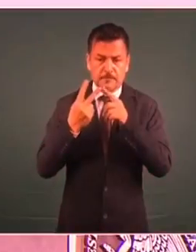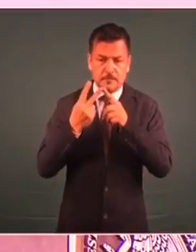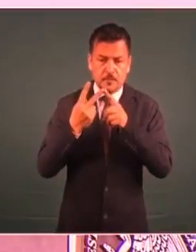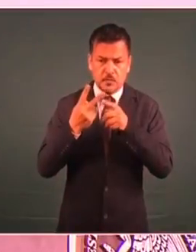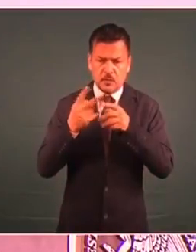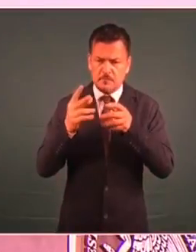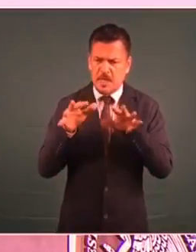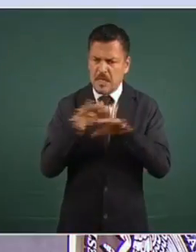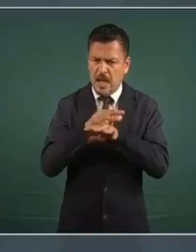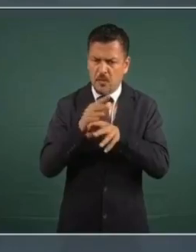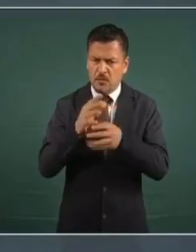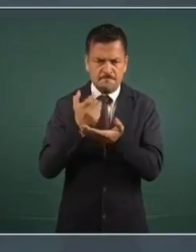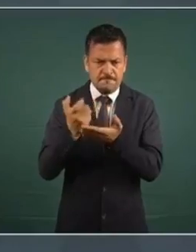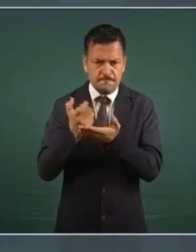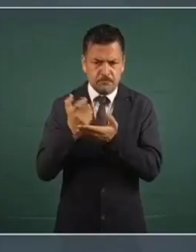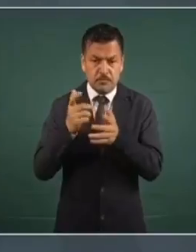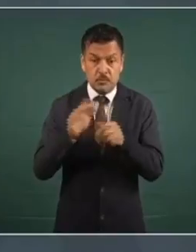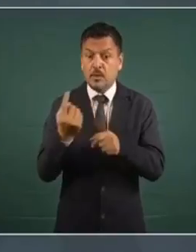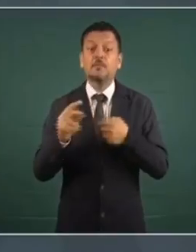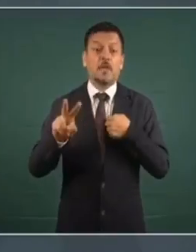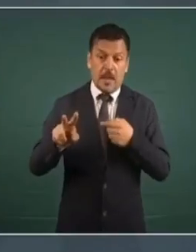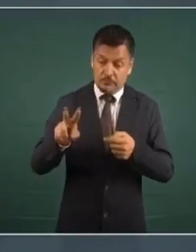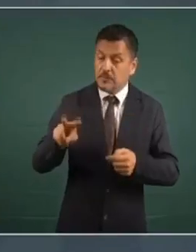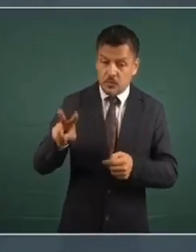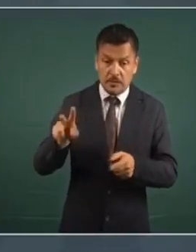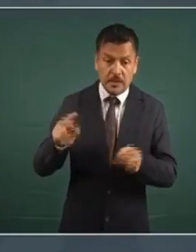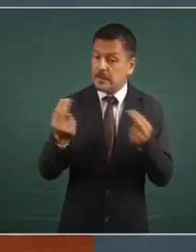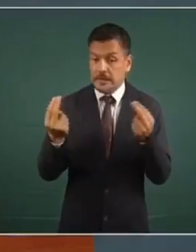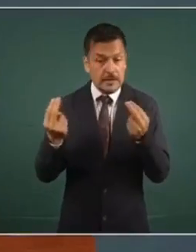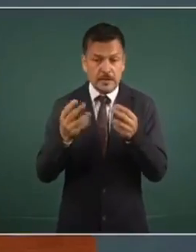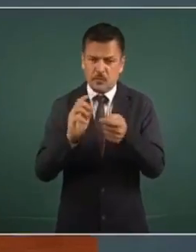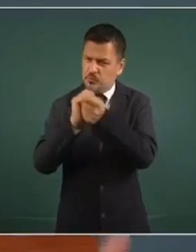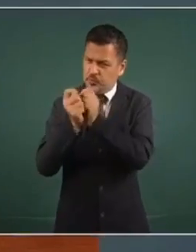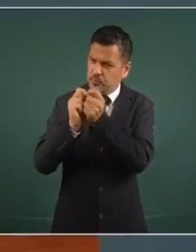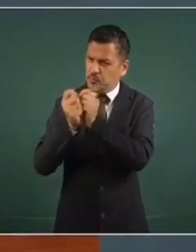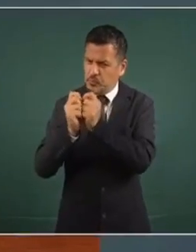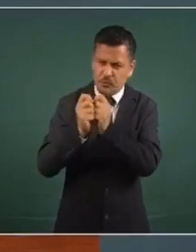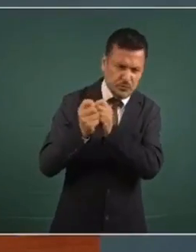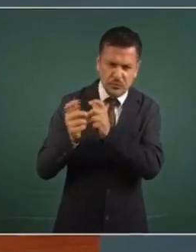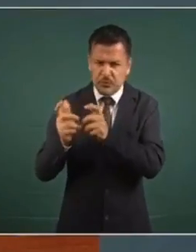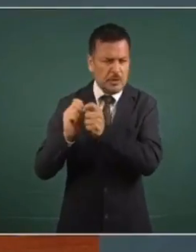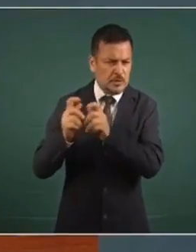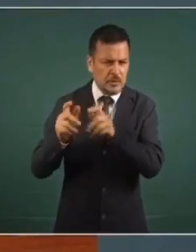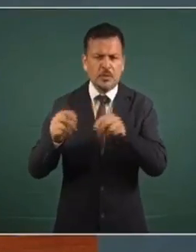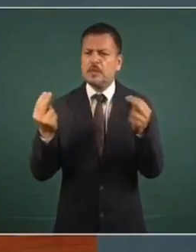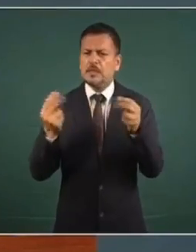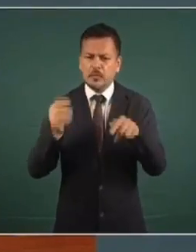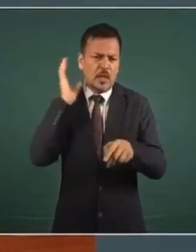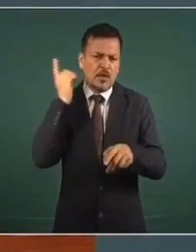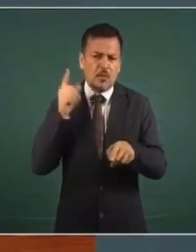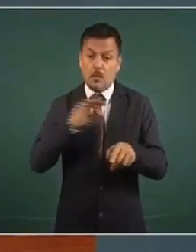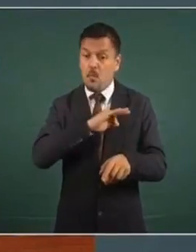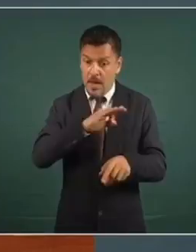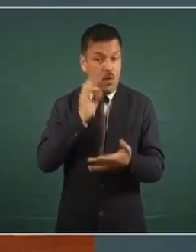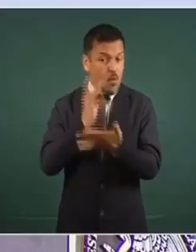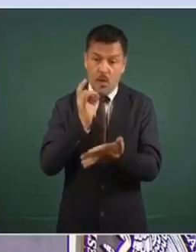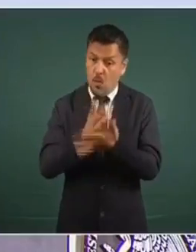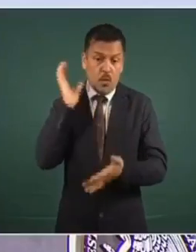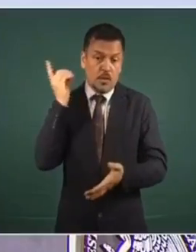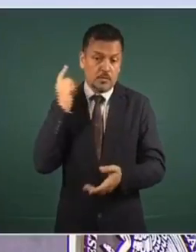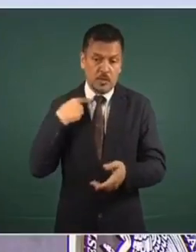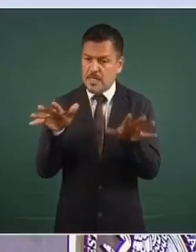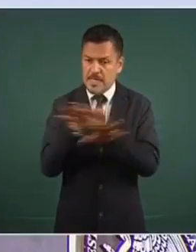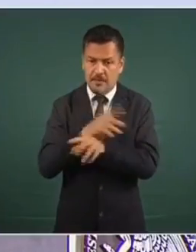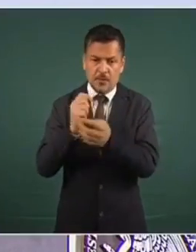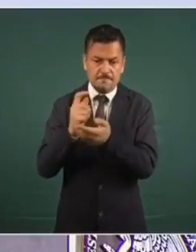presupuesto, porque es una realidad nueva y necesitamos hacer ajustes al presupuesto. Y la Cámara de Diputados tiene esa facultad exclusiva, la de